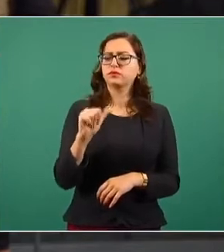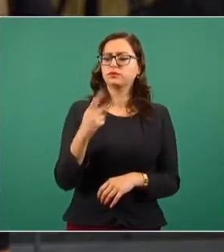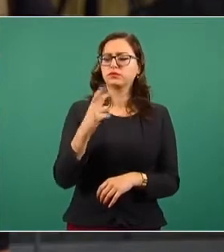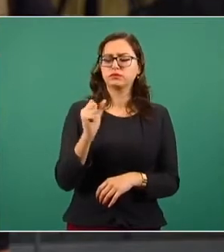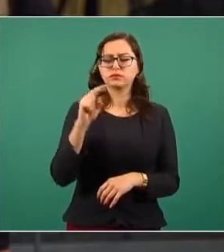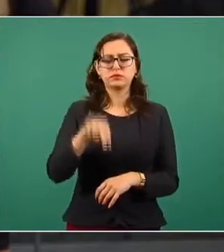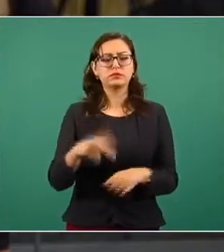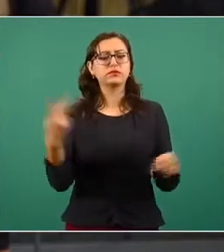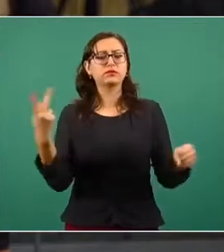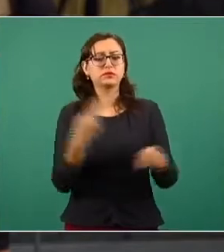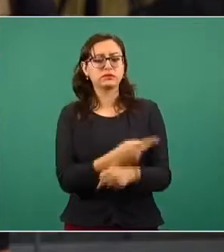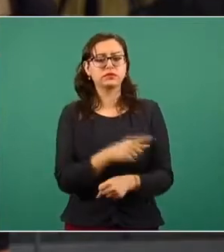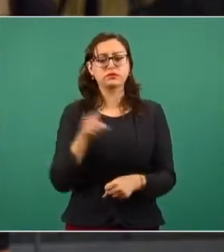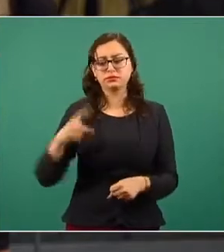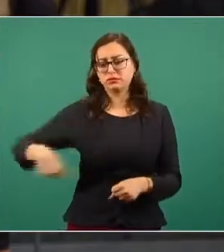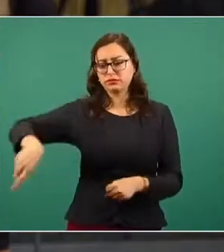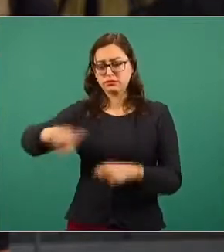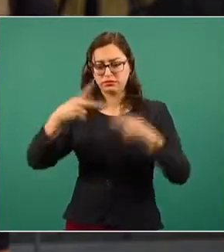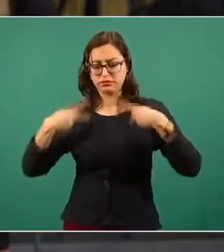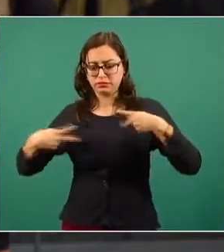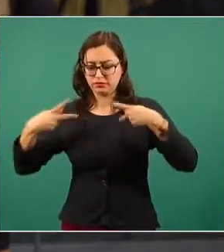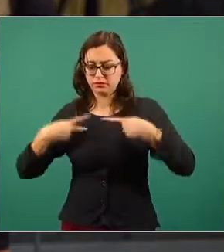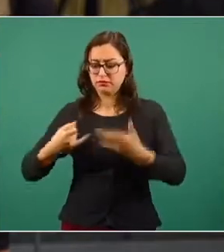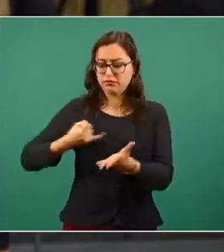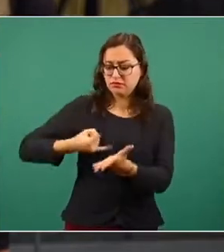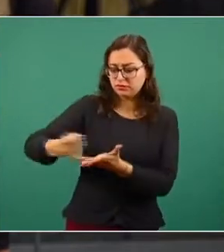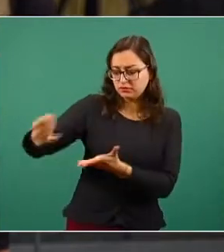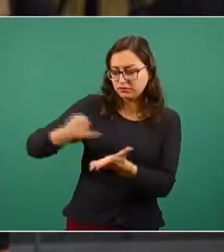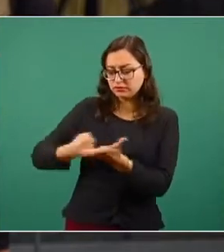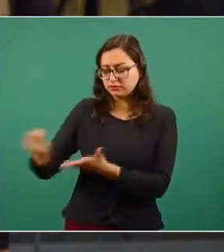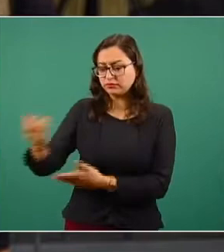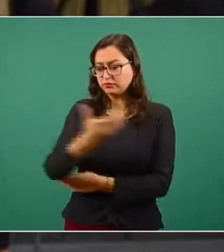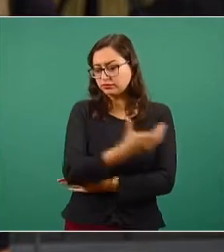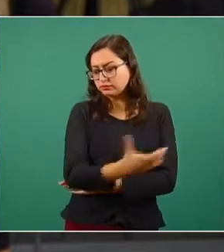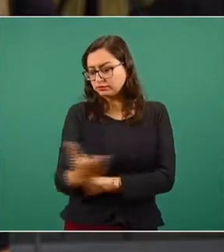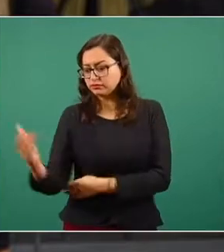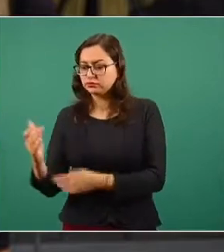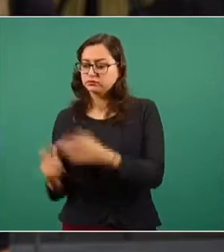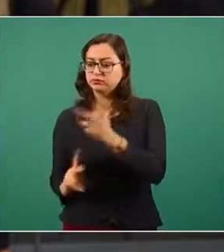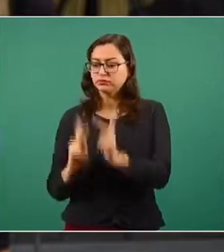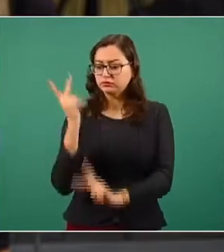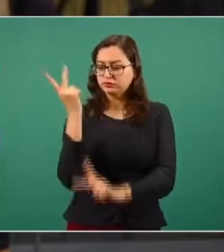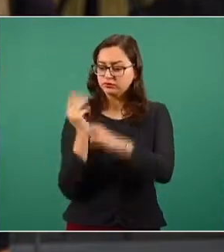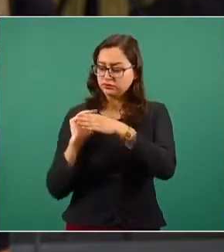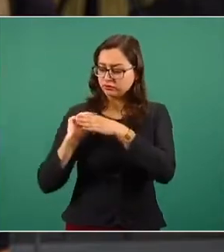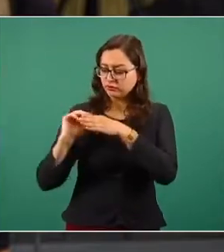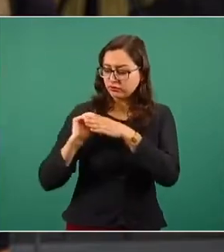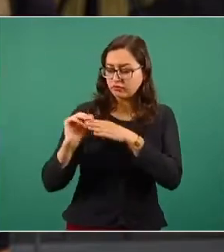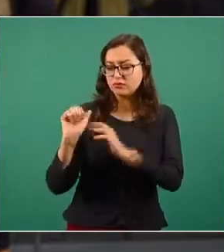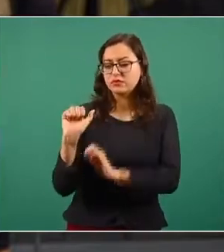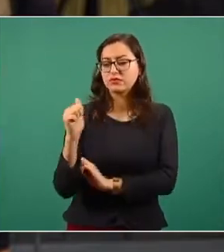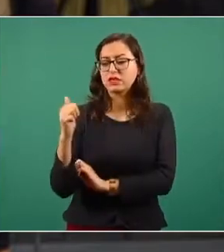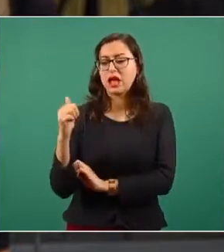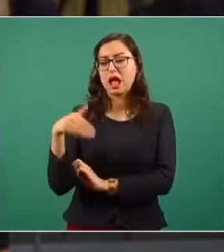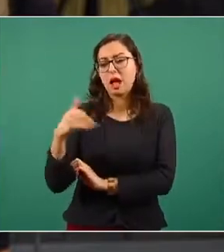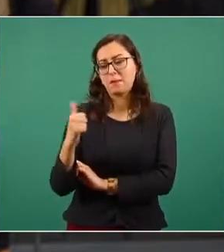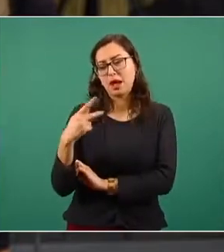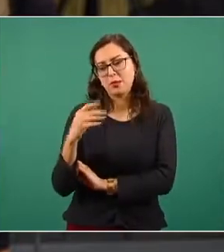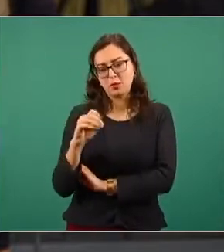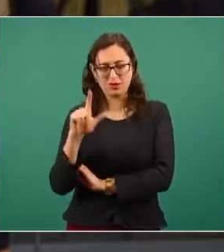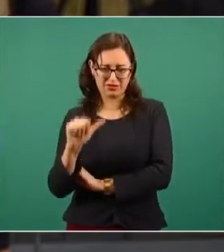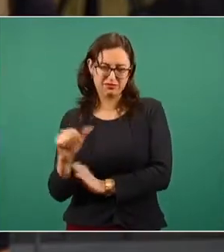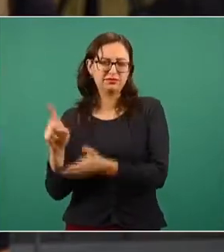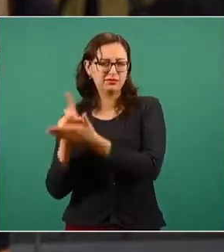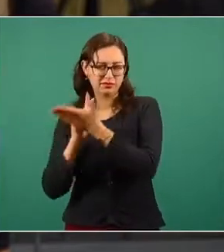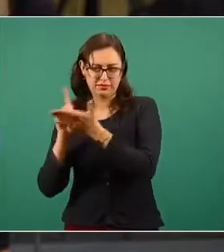las personas que siembran amapola, el ejército llegó, les quemó amapola. ¿Qué está pasando? Ahí es una